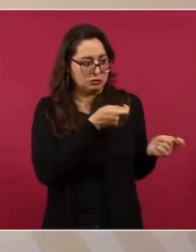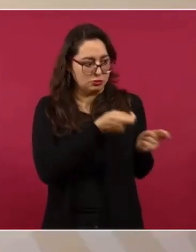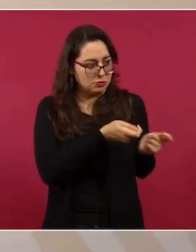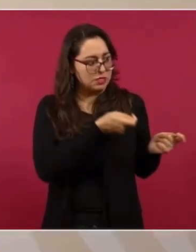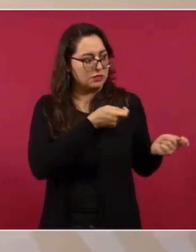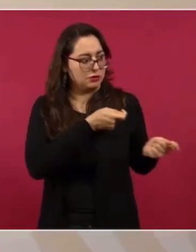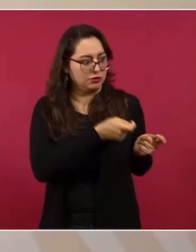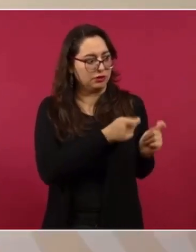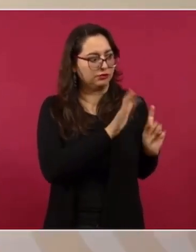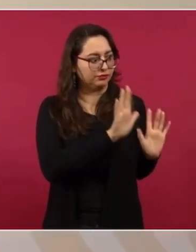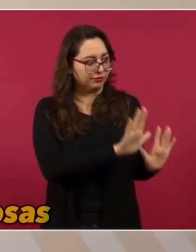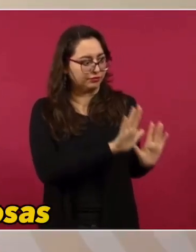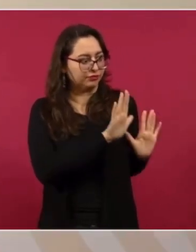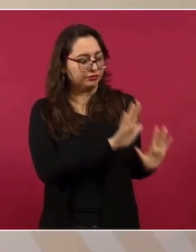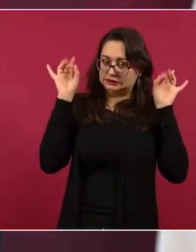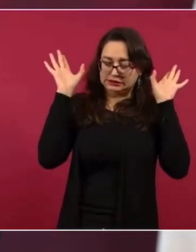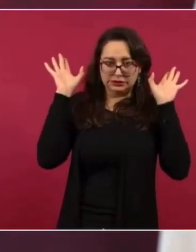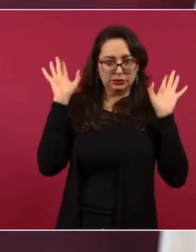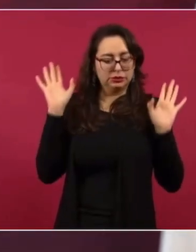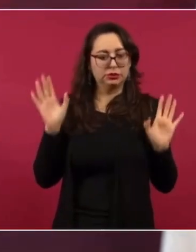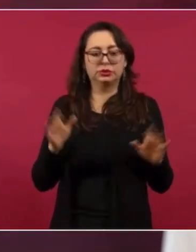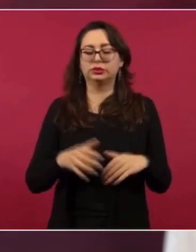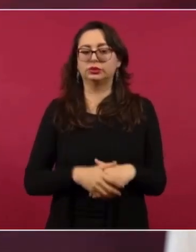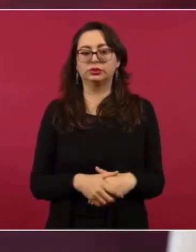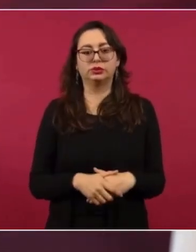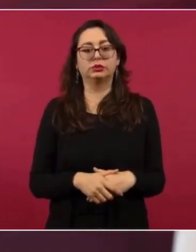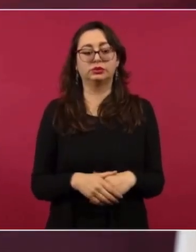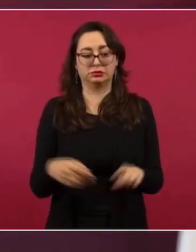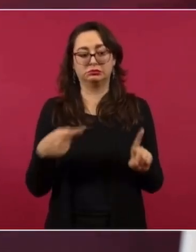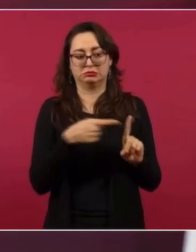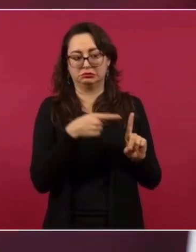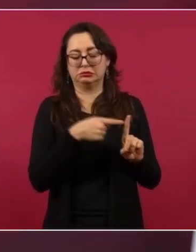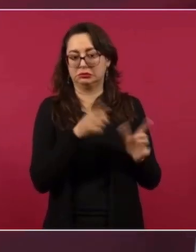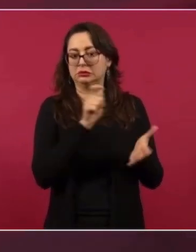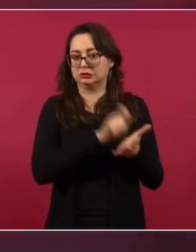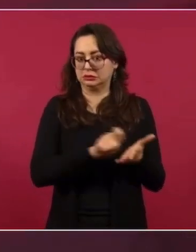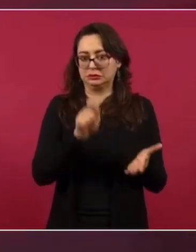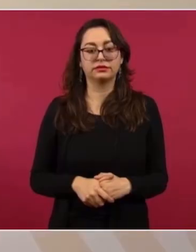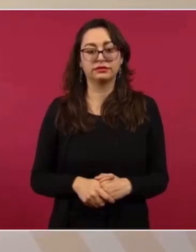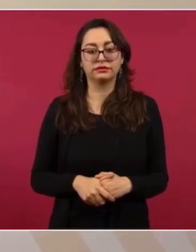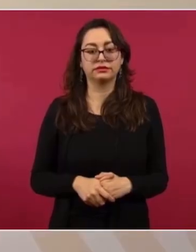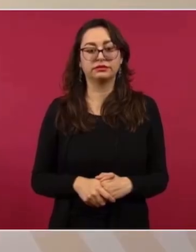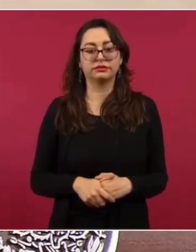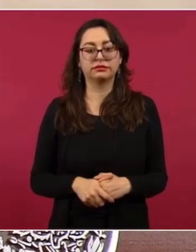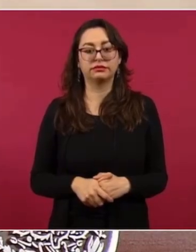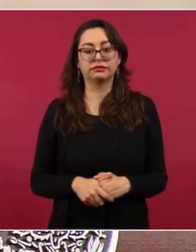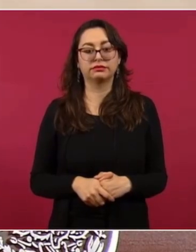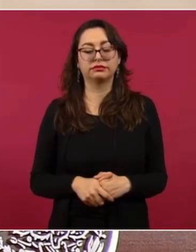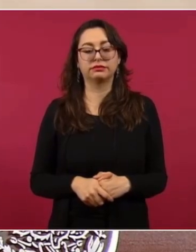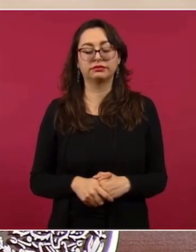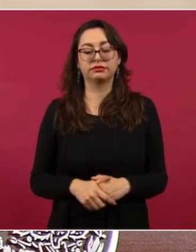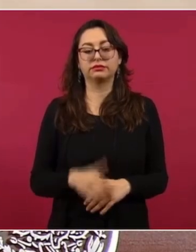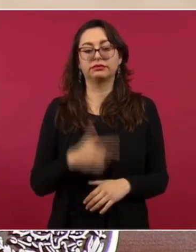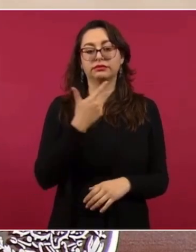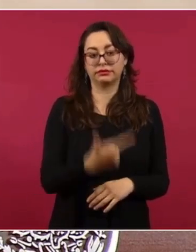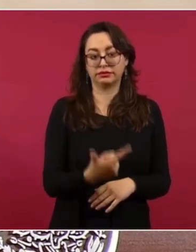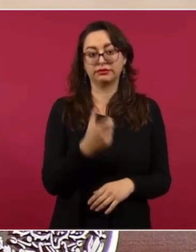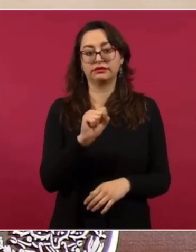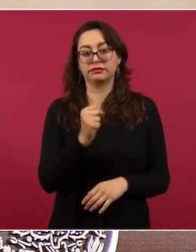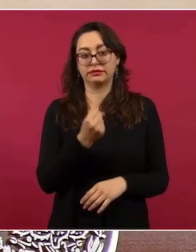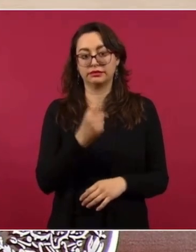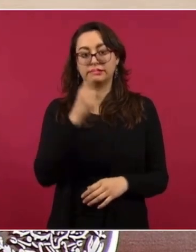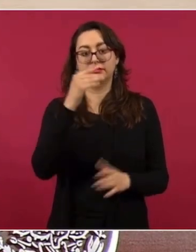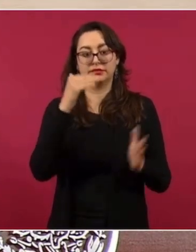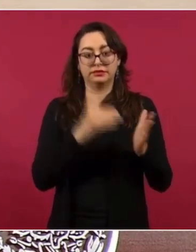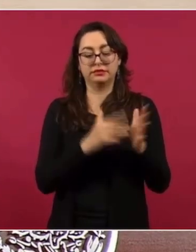no me a meter en esas cosas. Gran escritor, los dos. 7 de septiembre de 1977.